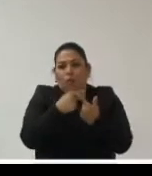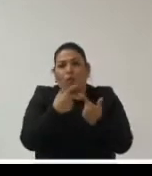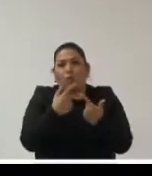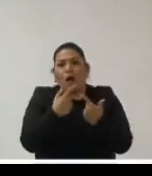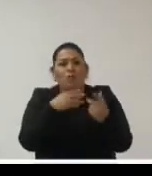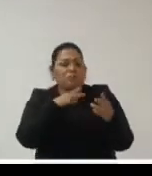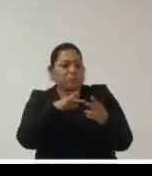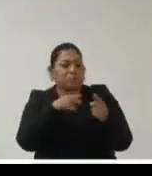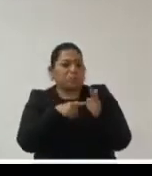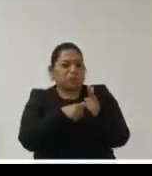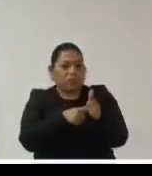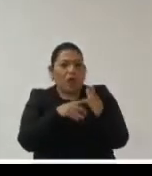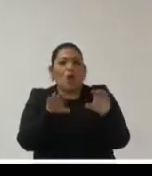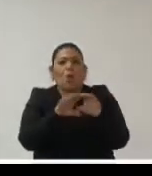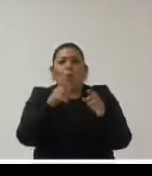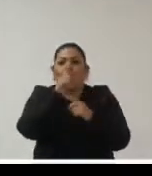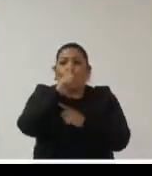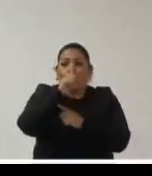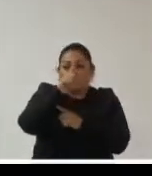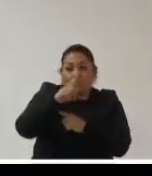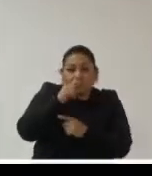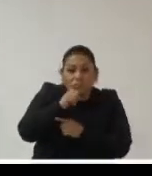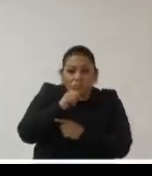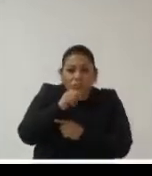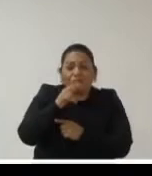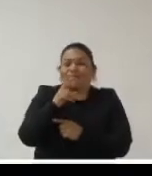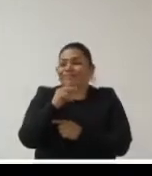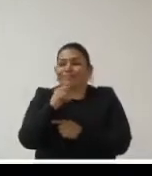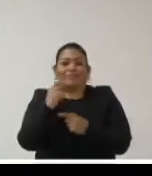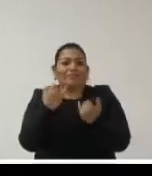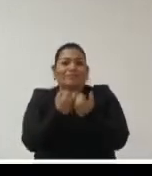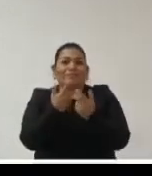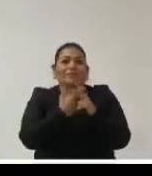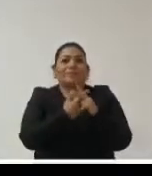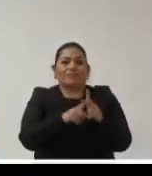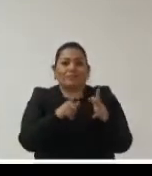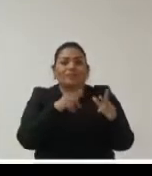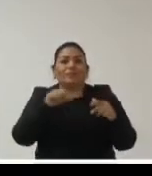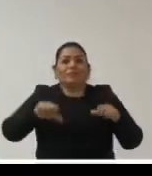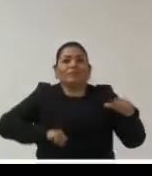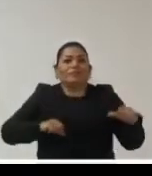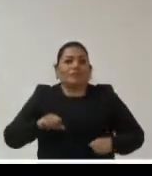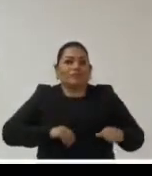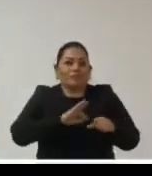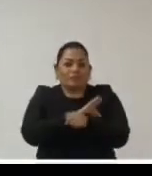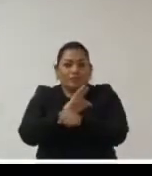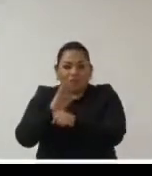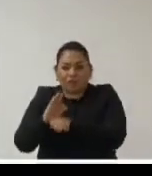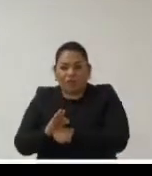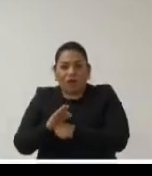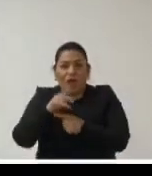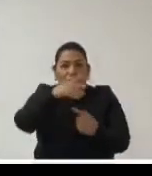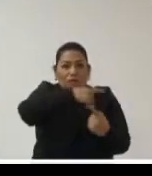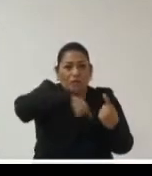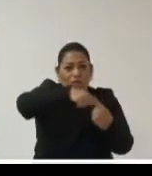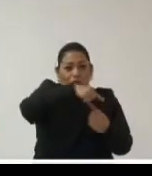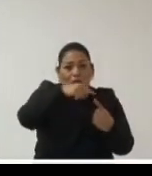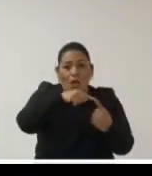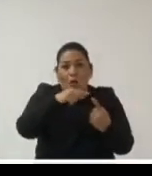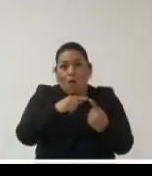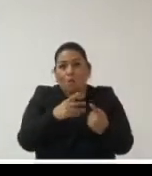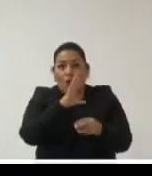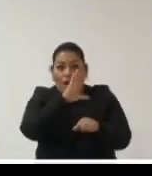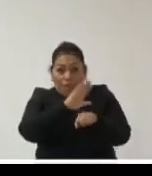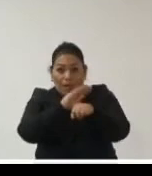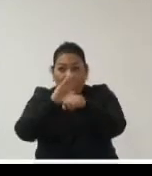no siempre no siempre todo es luz pero también hemos iniciado por ejemplo acciones de fiscalización en torno a comisaría y los